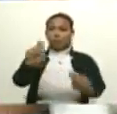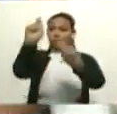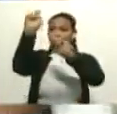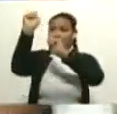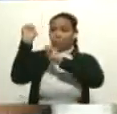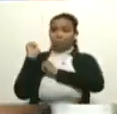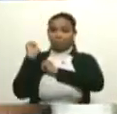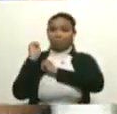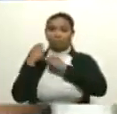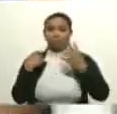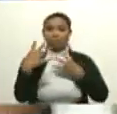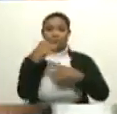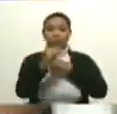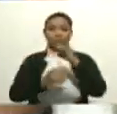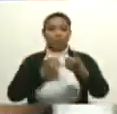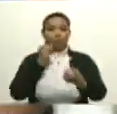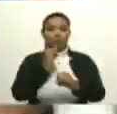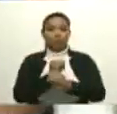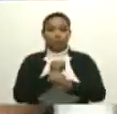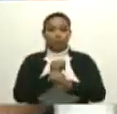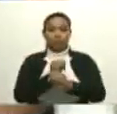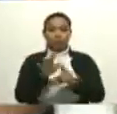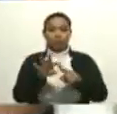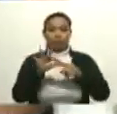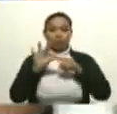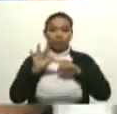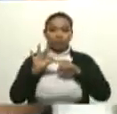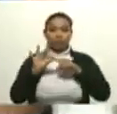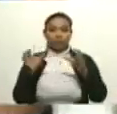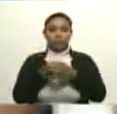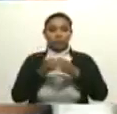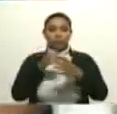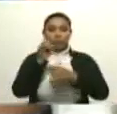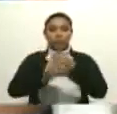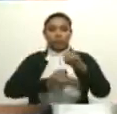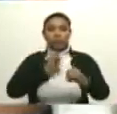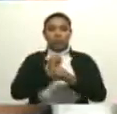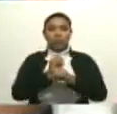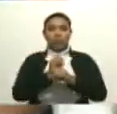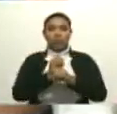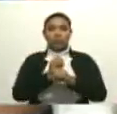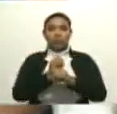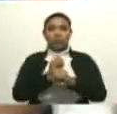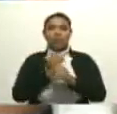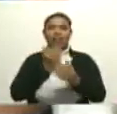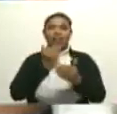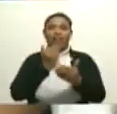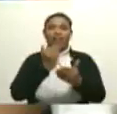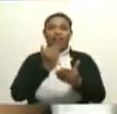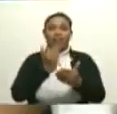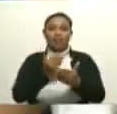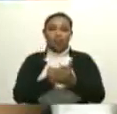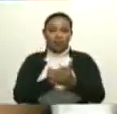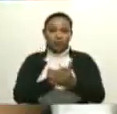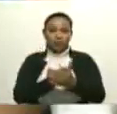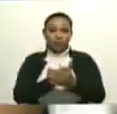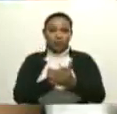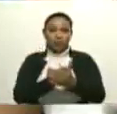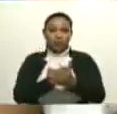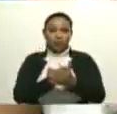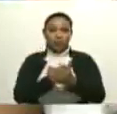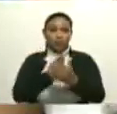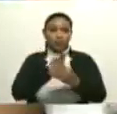festival, especialmente a través de los grupos internacionales que agradecieron el estar